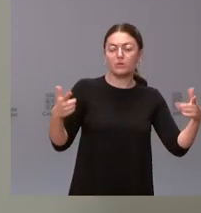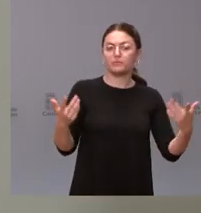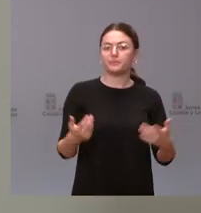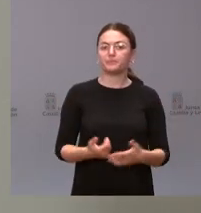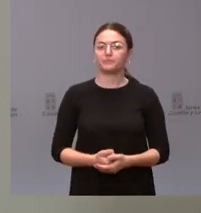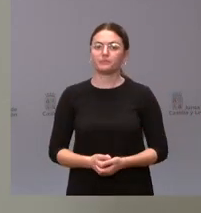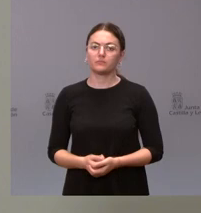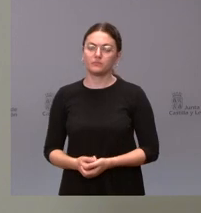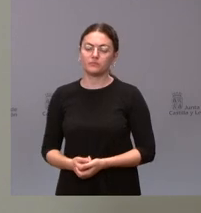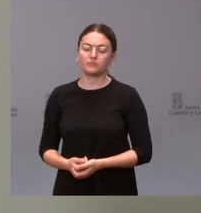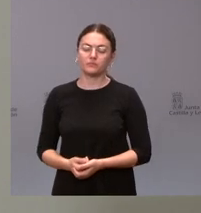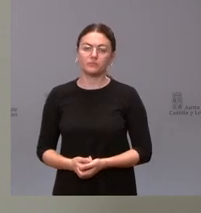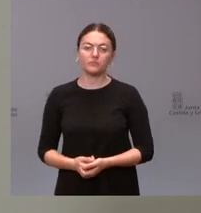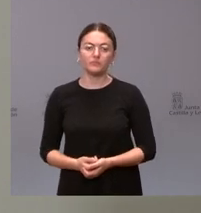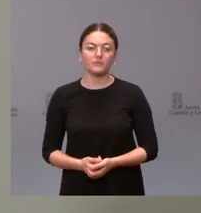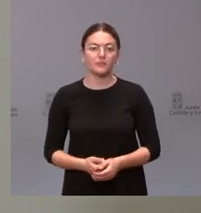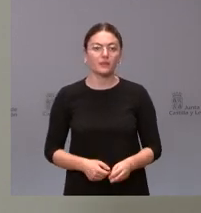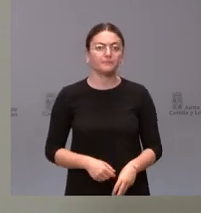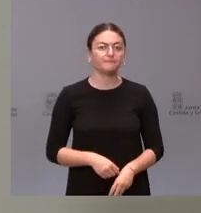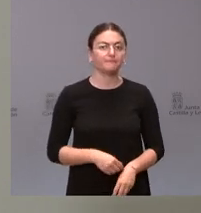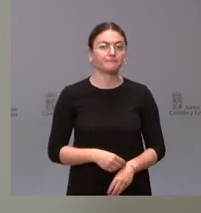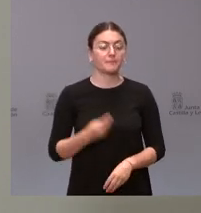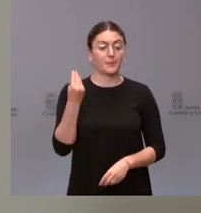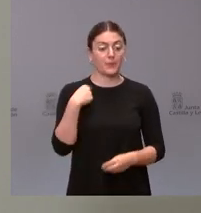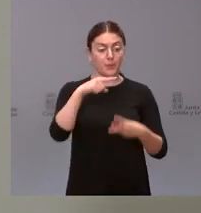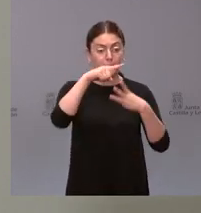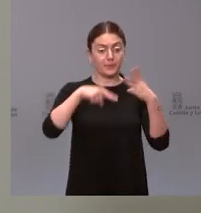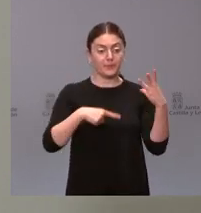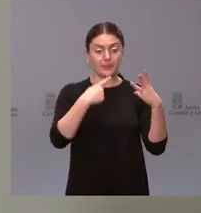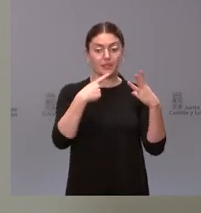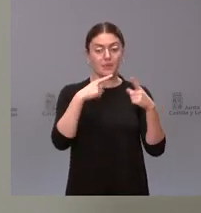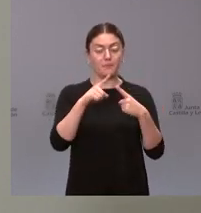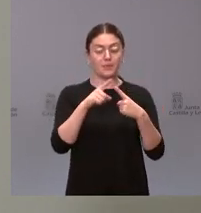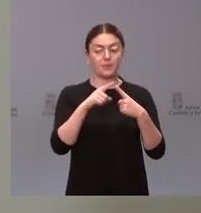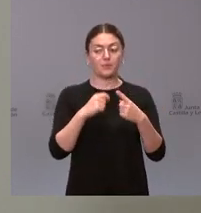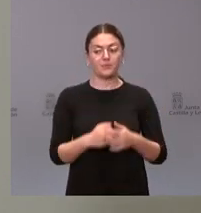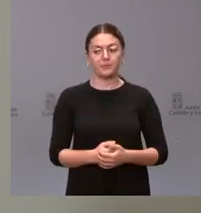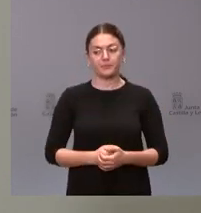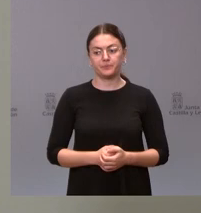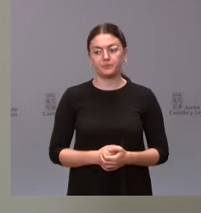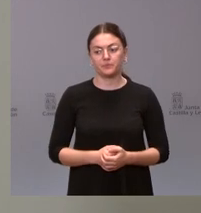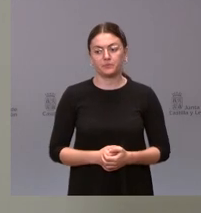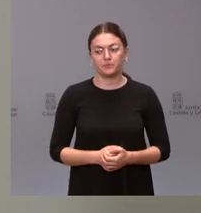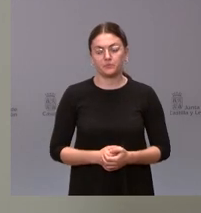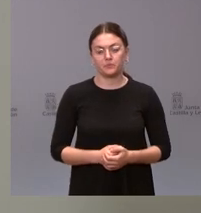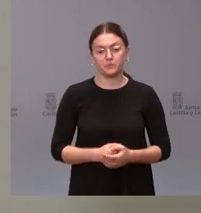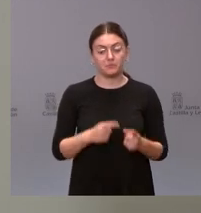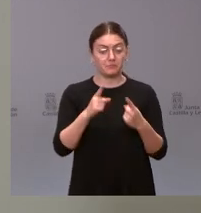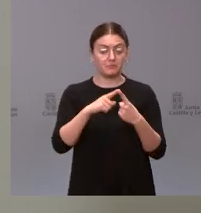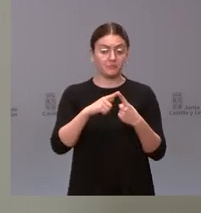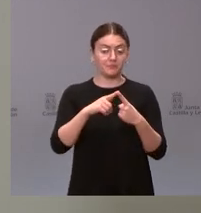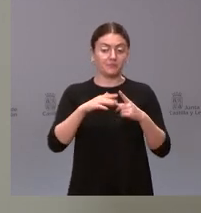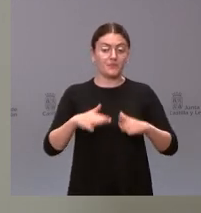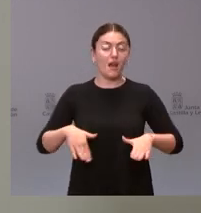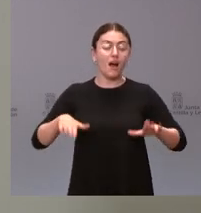pues sobre los tres primeros los tres puntos que usted plantea el primero aún riesgo de que quizá